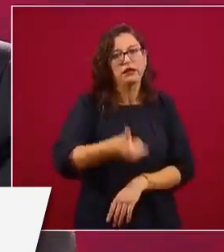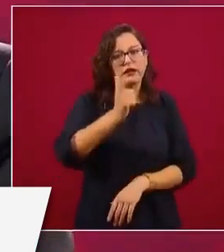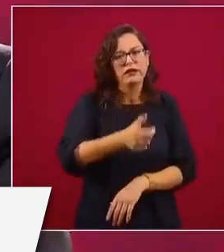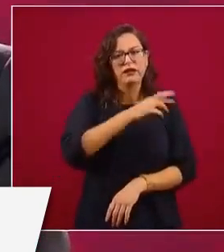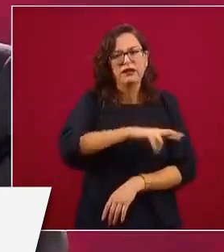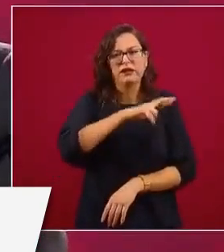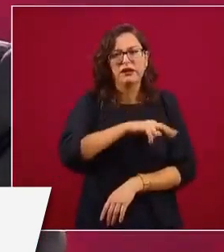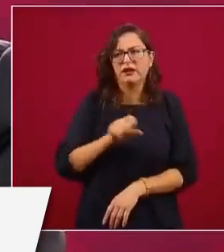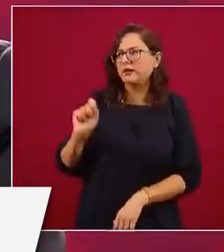saqueo.